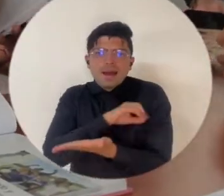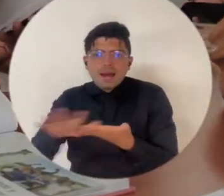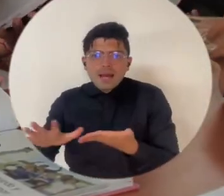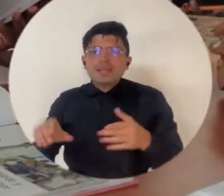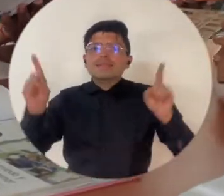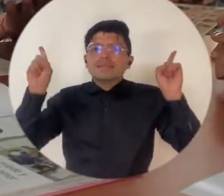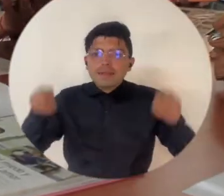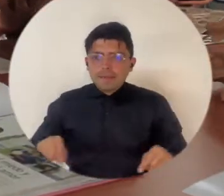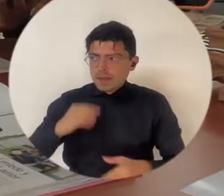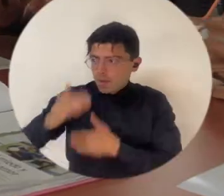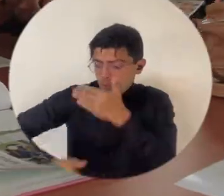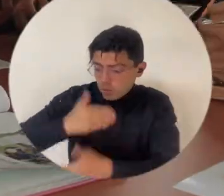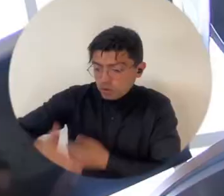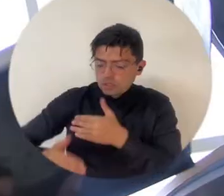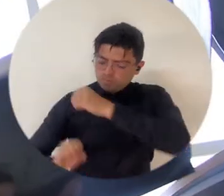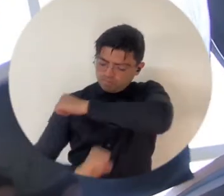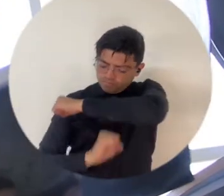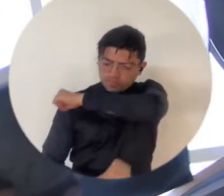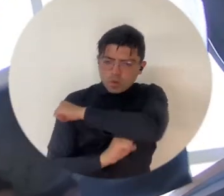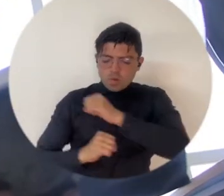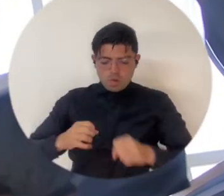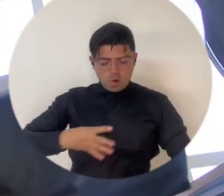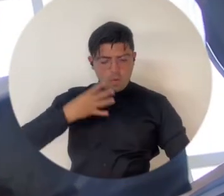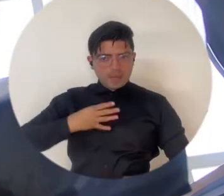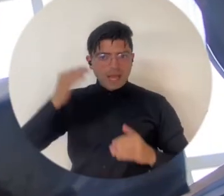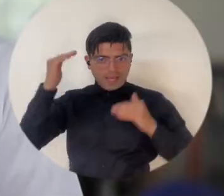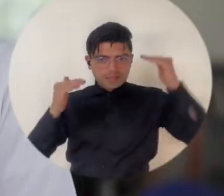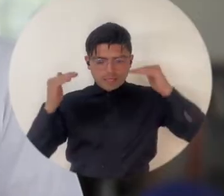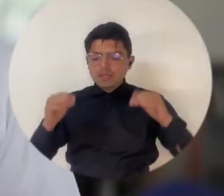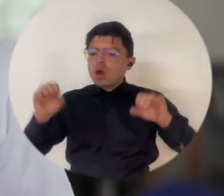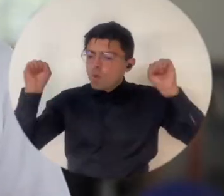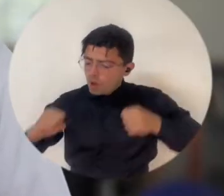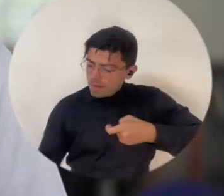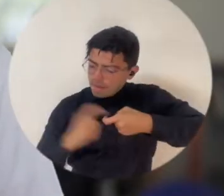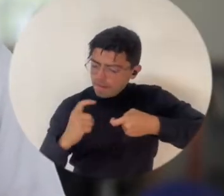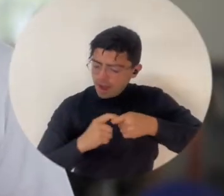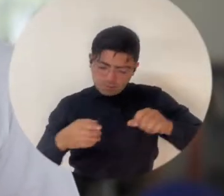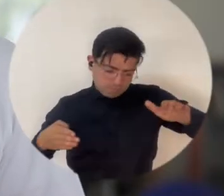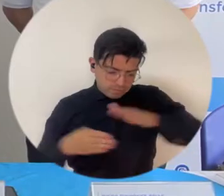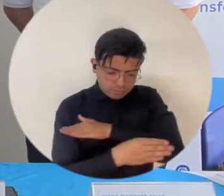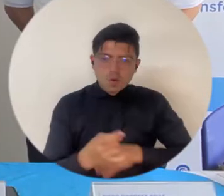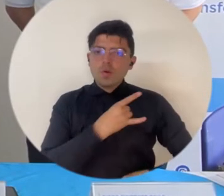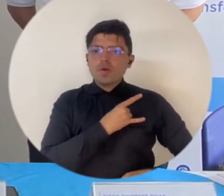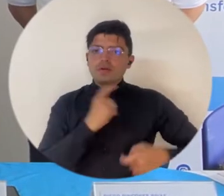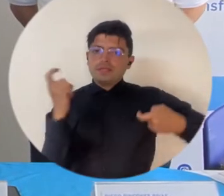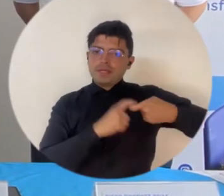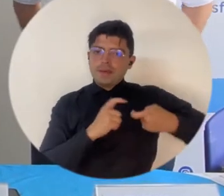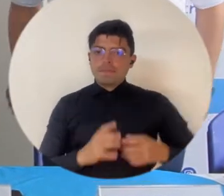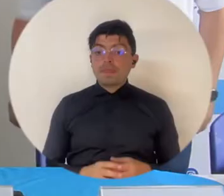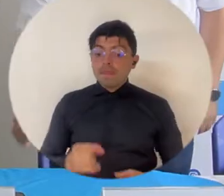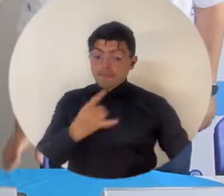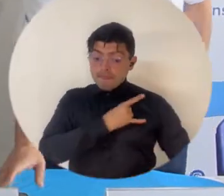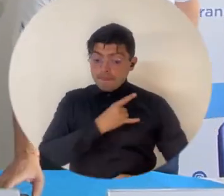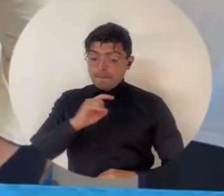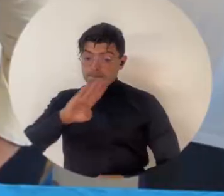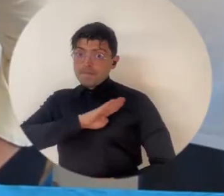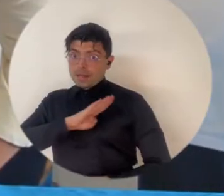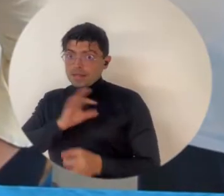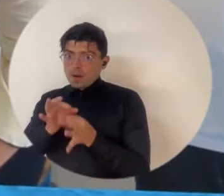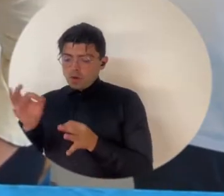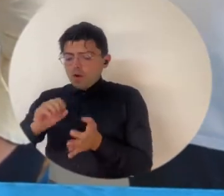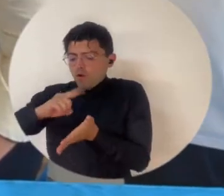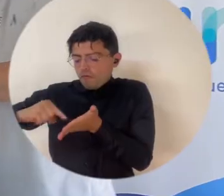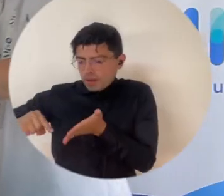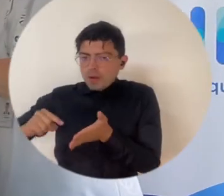sino que a través de procesos de fortalecimiento de competencias puedan ingresar de forma directa a la universidad. La Alma Mater y la Alcaldía Municipal